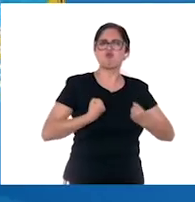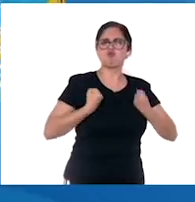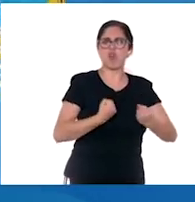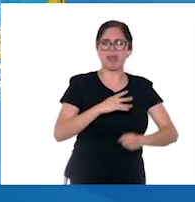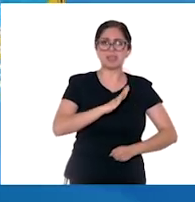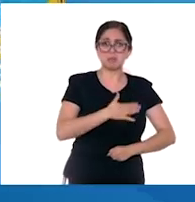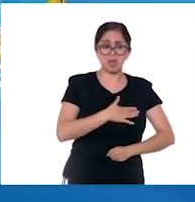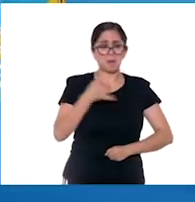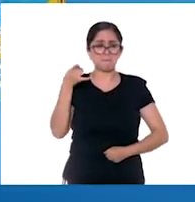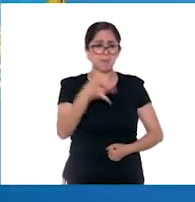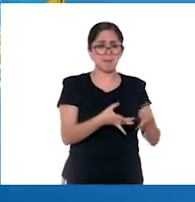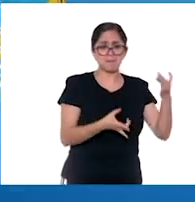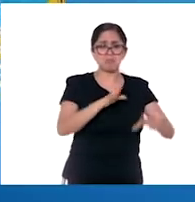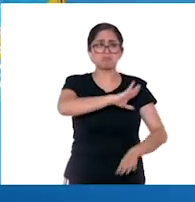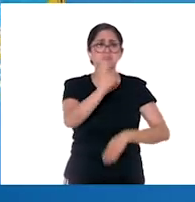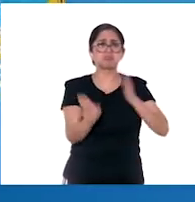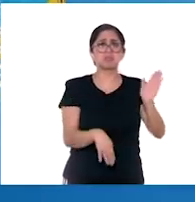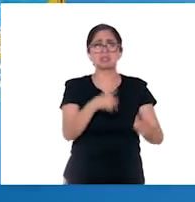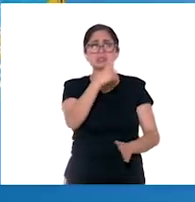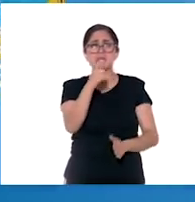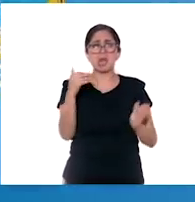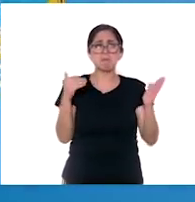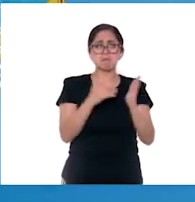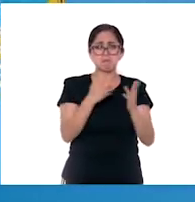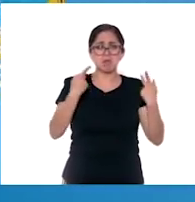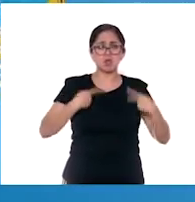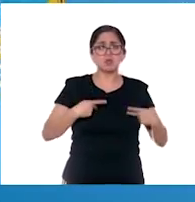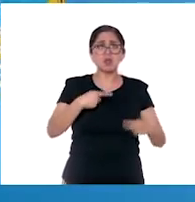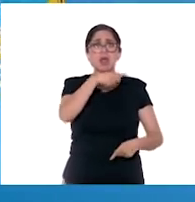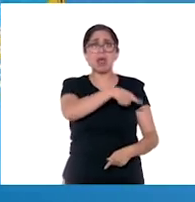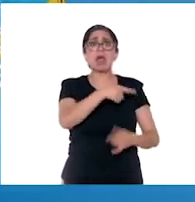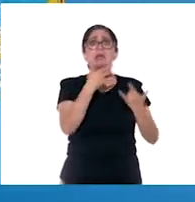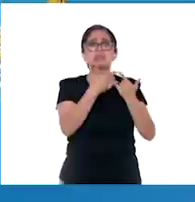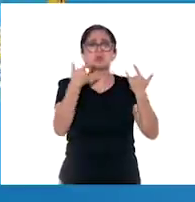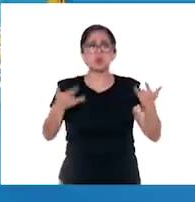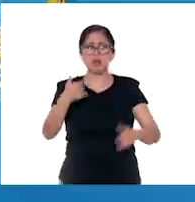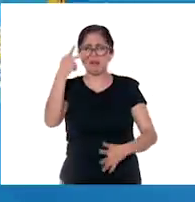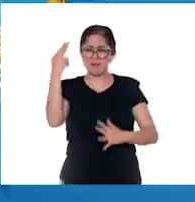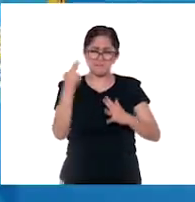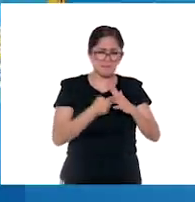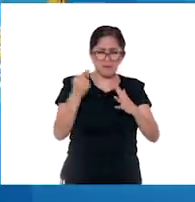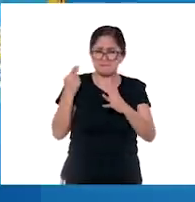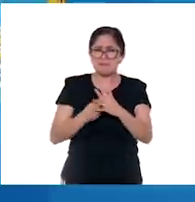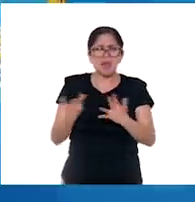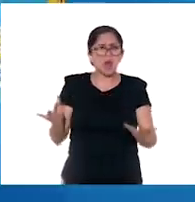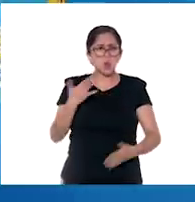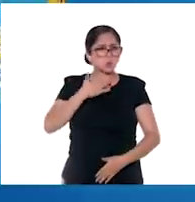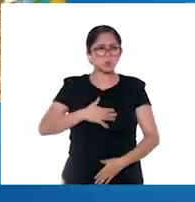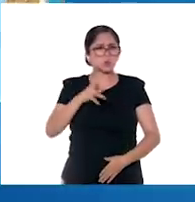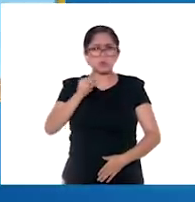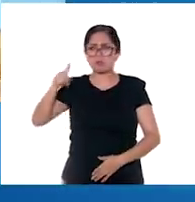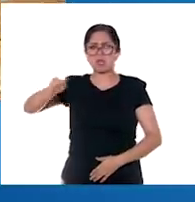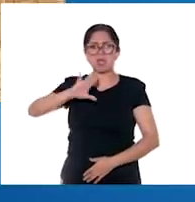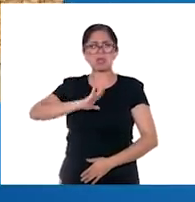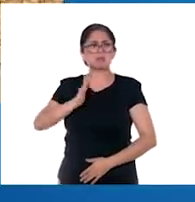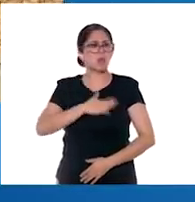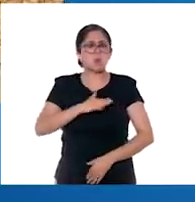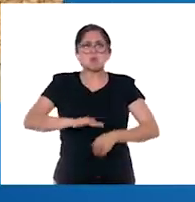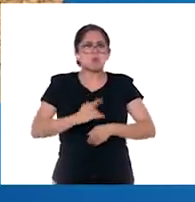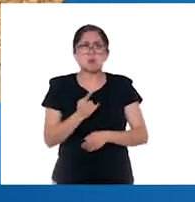acabó con aproximadamente 6.000 civiles, por lo que pasó a la historia como la primer masacre injustificada por parte de los españoles.